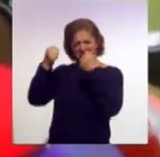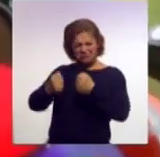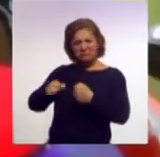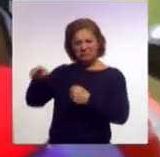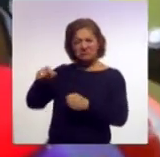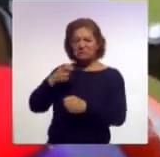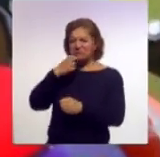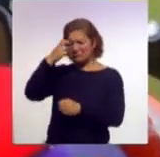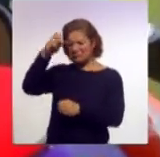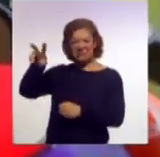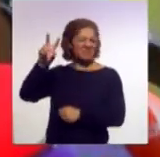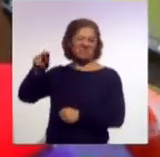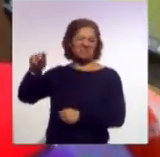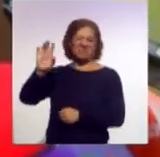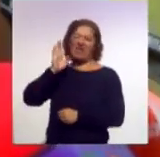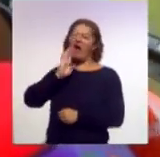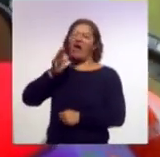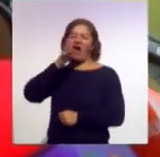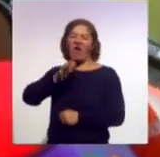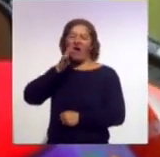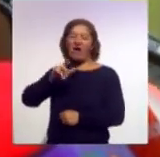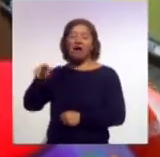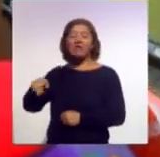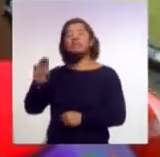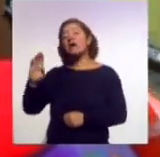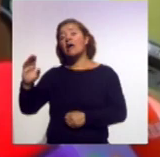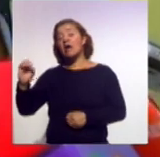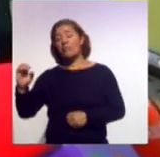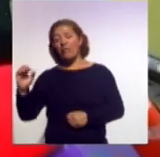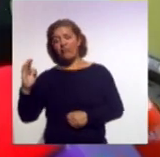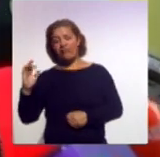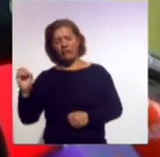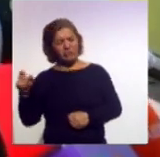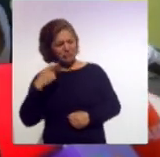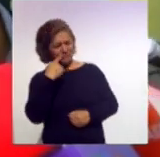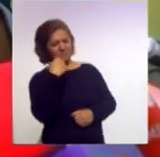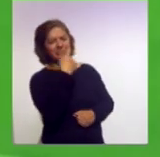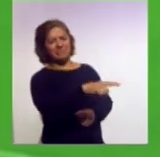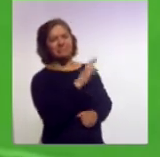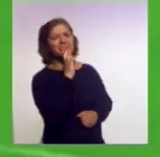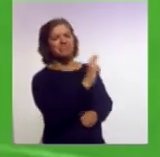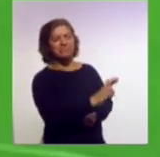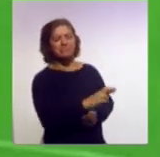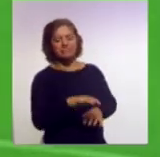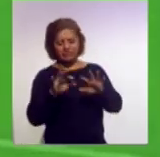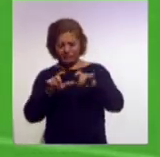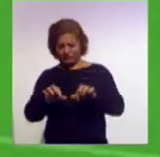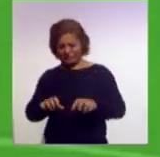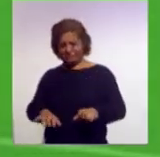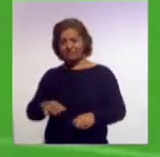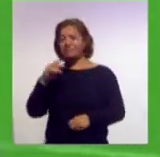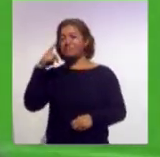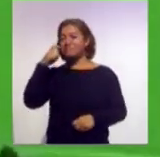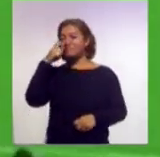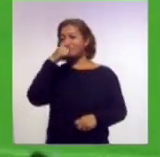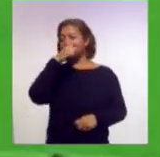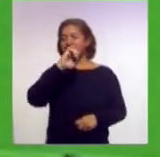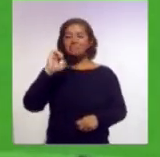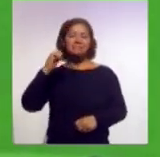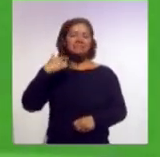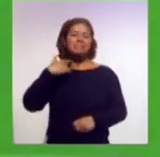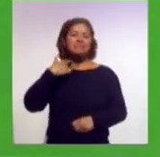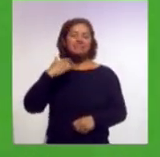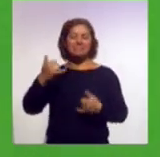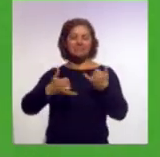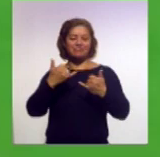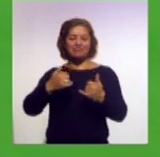clásico contra Pumas y Cruz Azul, Adolfo el Bofo Bautista le respondió a través de su cuenta de Twitter, el ex jugador rojiblanco